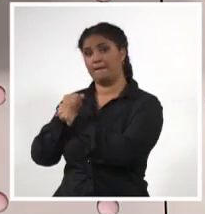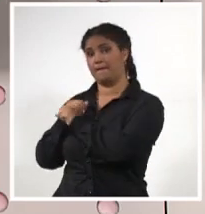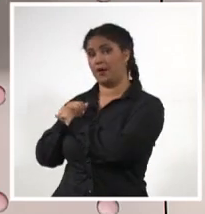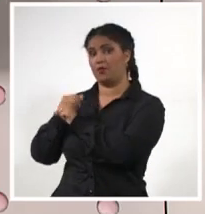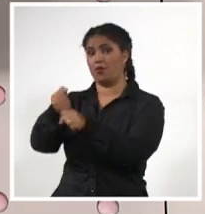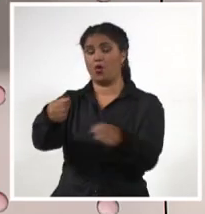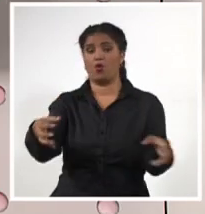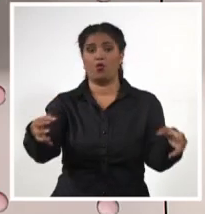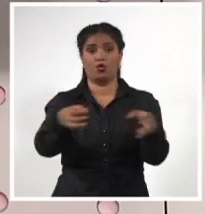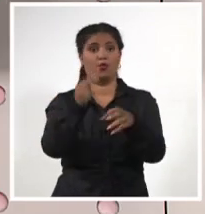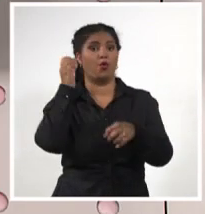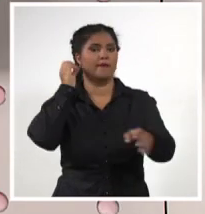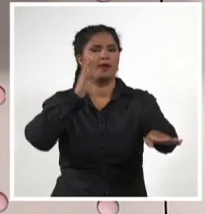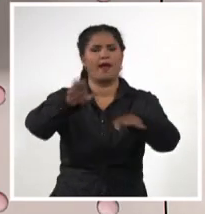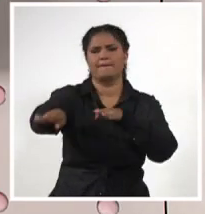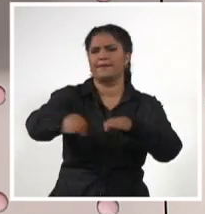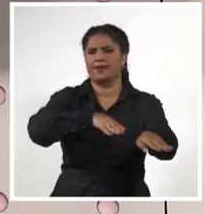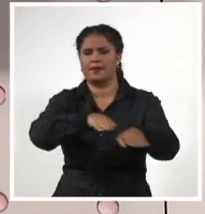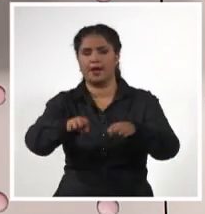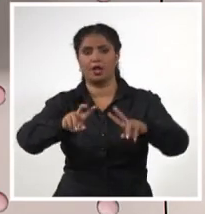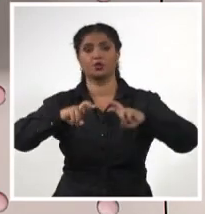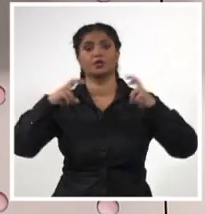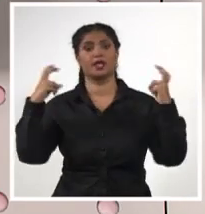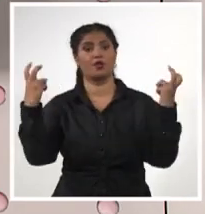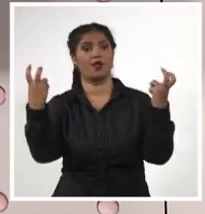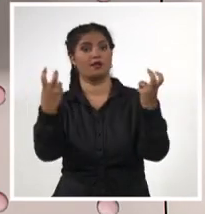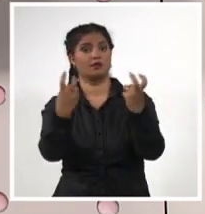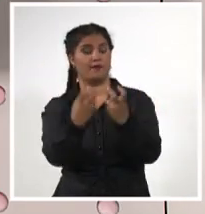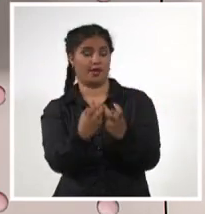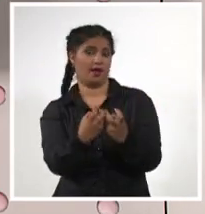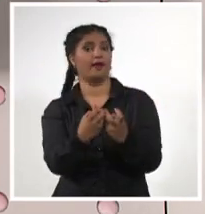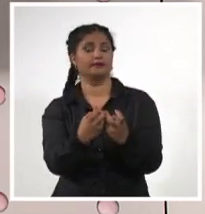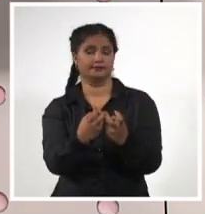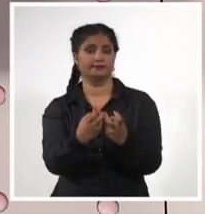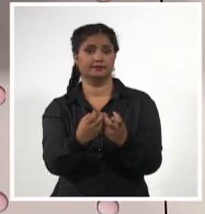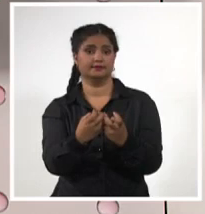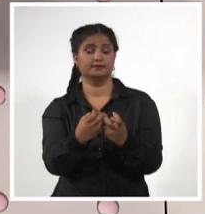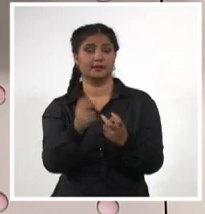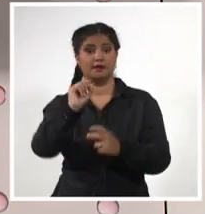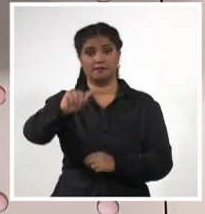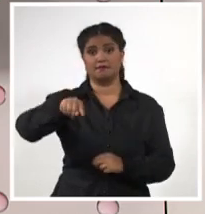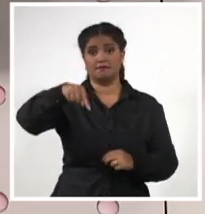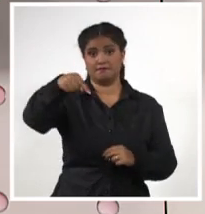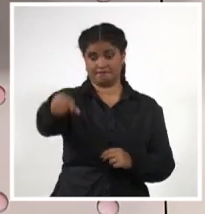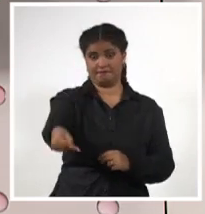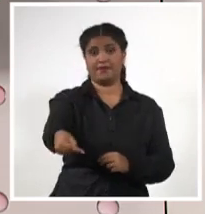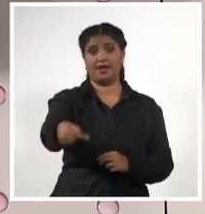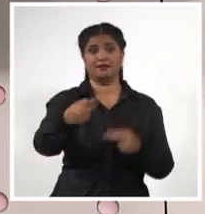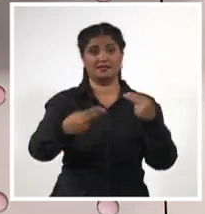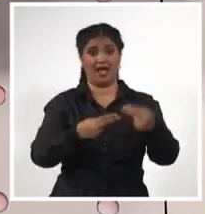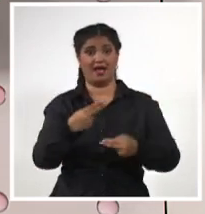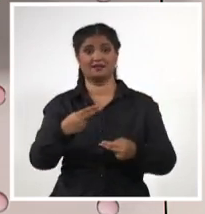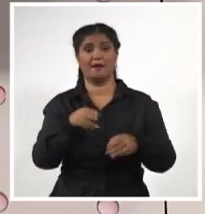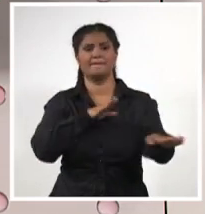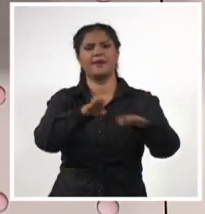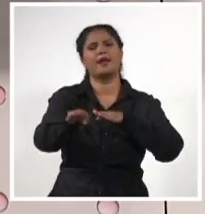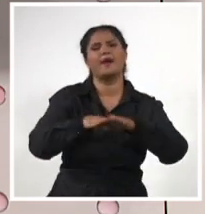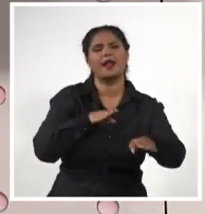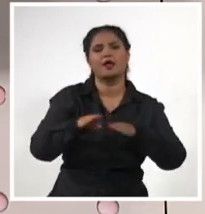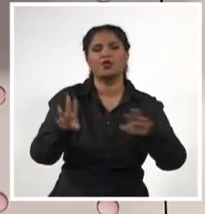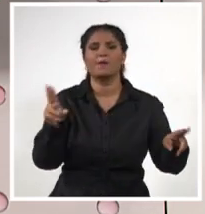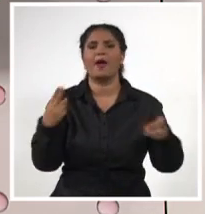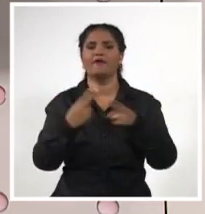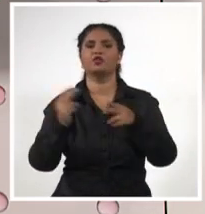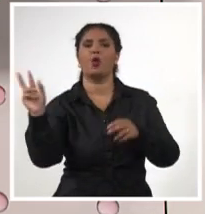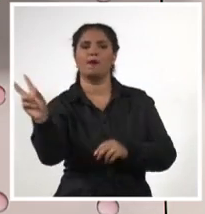alista en el estadio latinoamericano con el objetivo de buscar una de las cuatro plazas para la Copa Mundial que otorga el Panamericano de Venezuela. Pablo Otero, desde